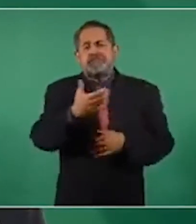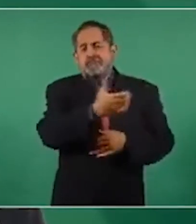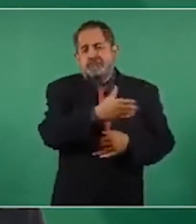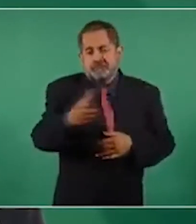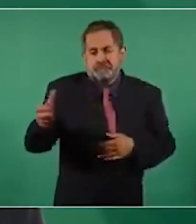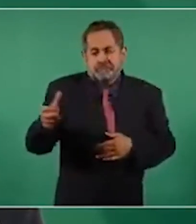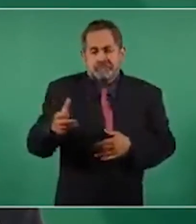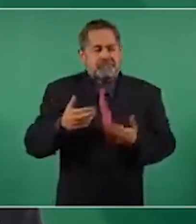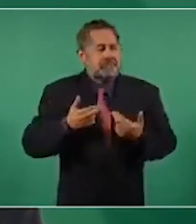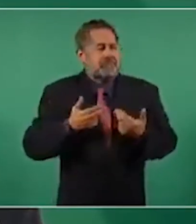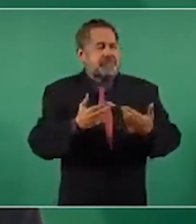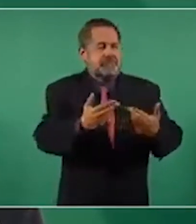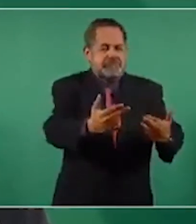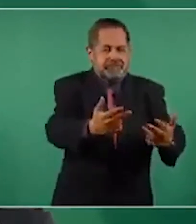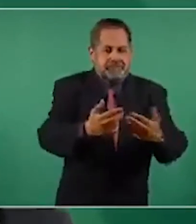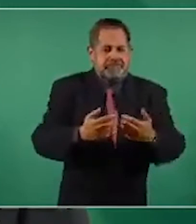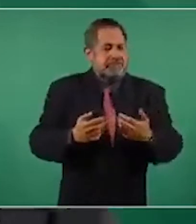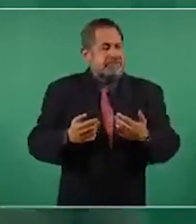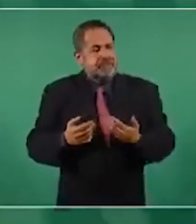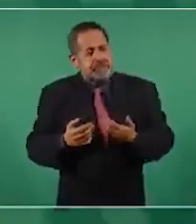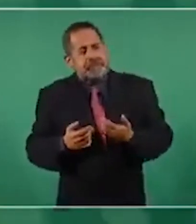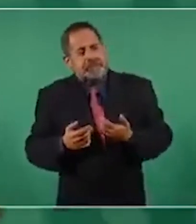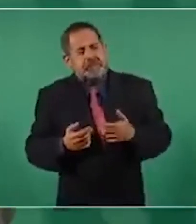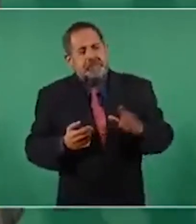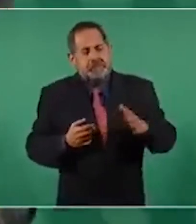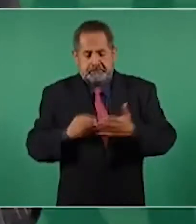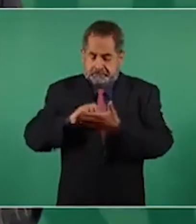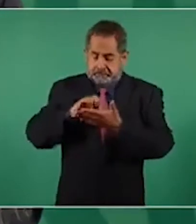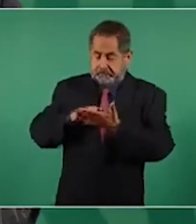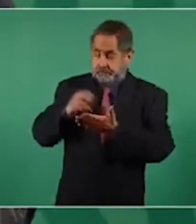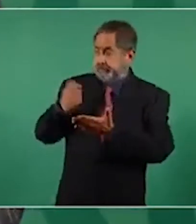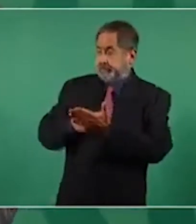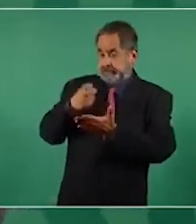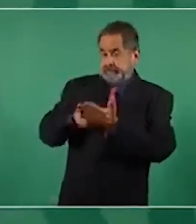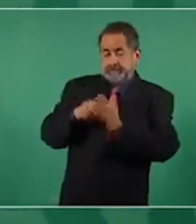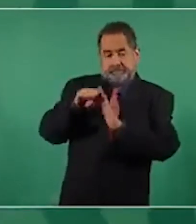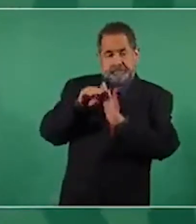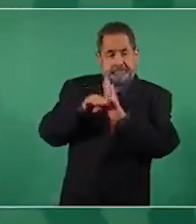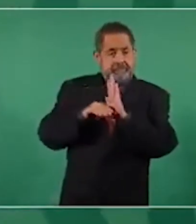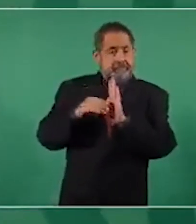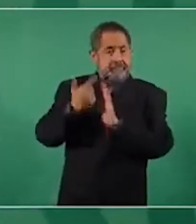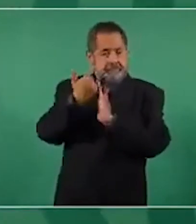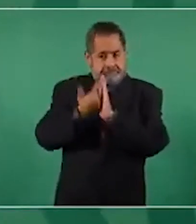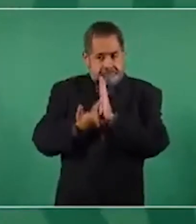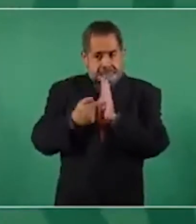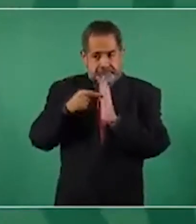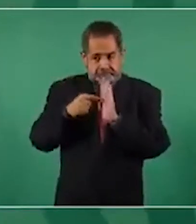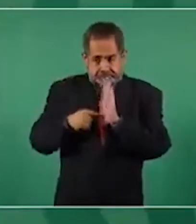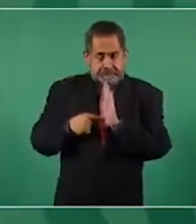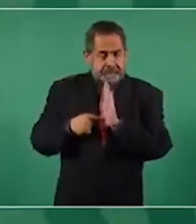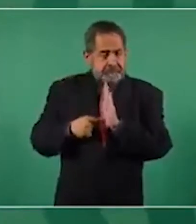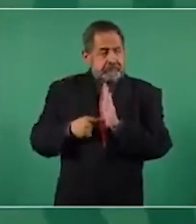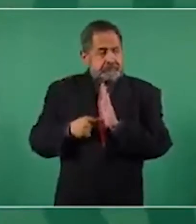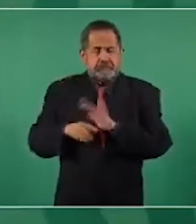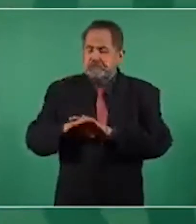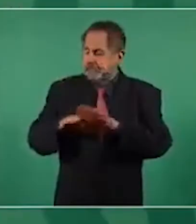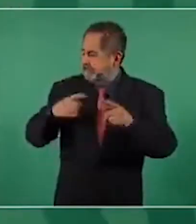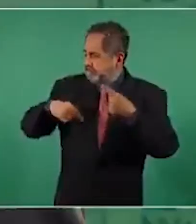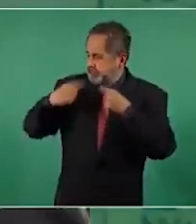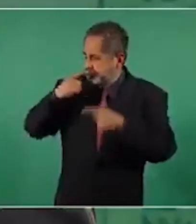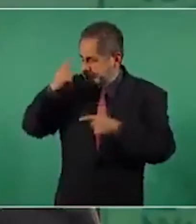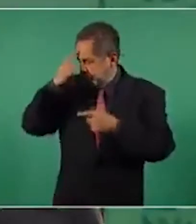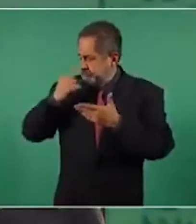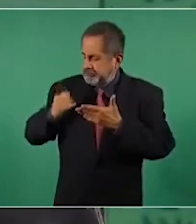Y a partir de ese censo ya se toman las